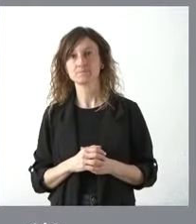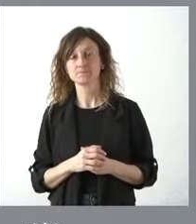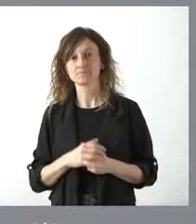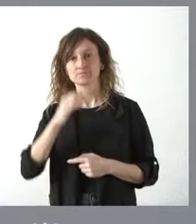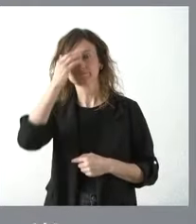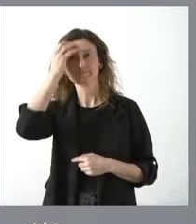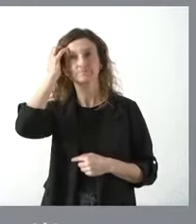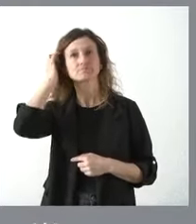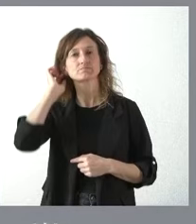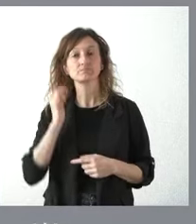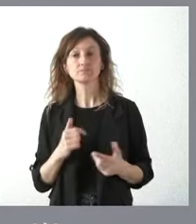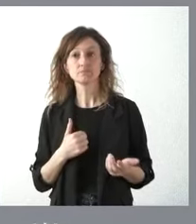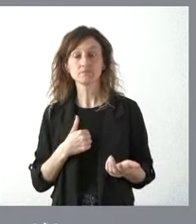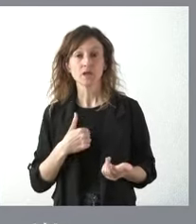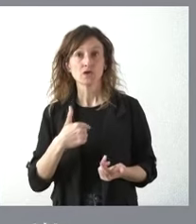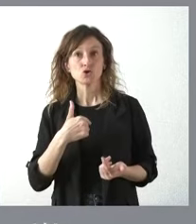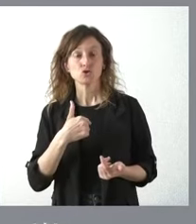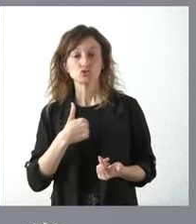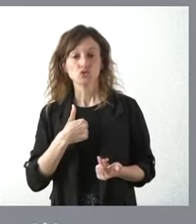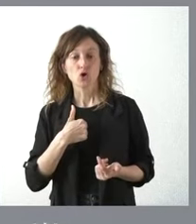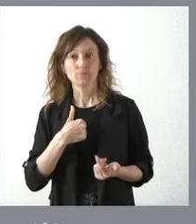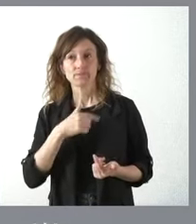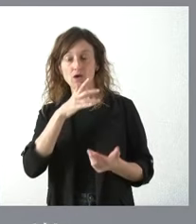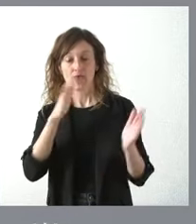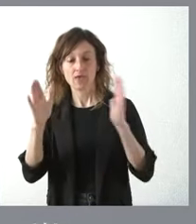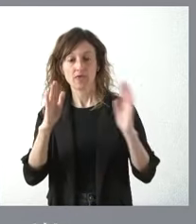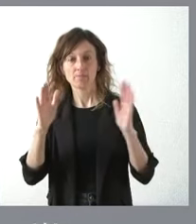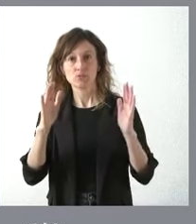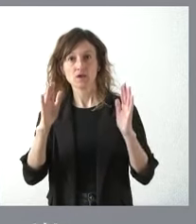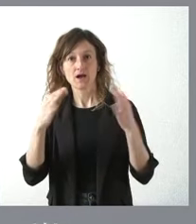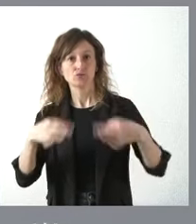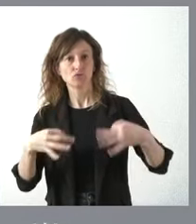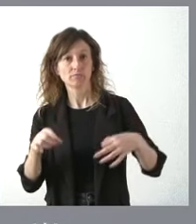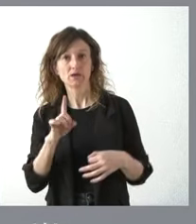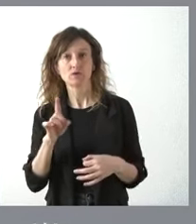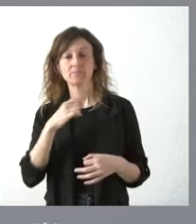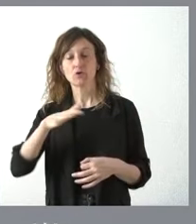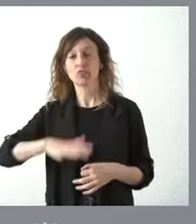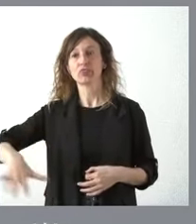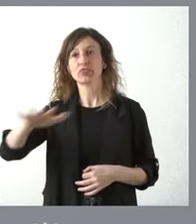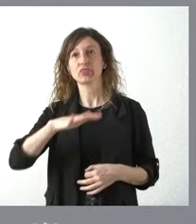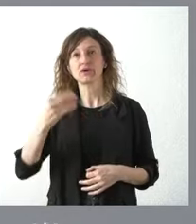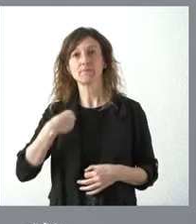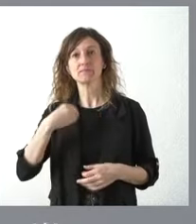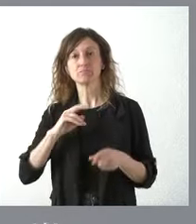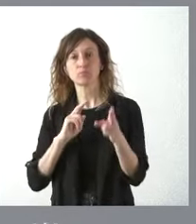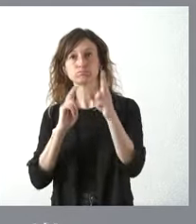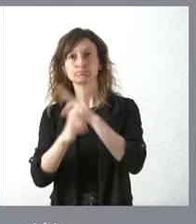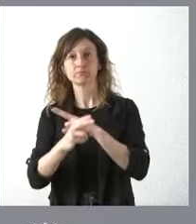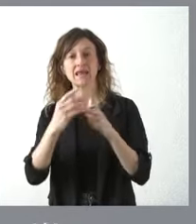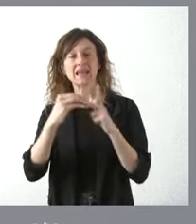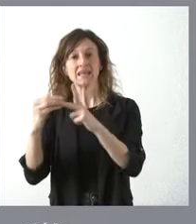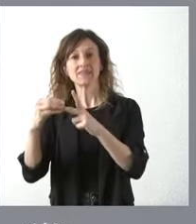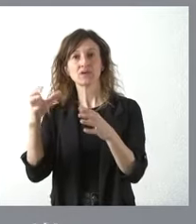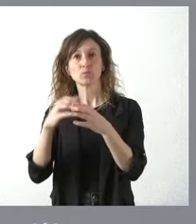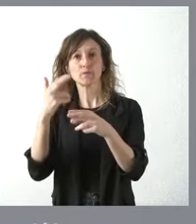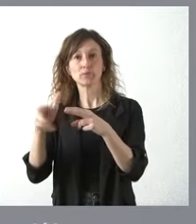a lo mejor no es muy común en los tiempos que vivimos pero este no es el sitio para contestar al líder de ningún partido